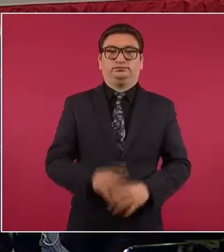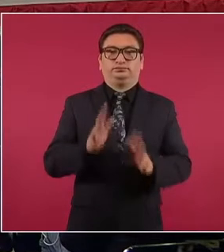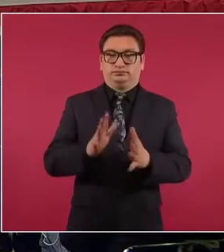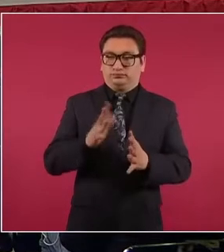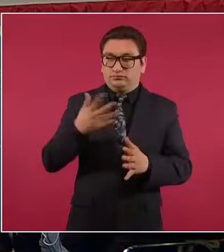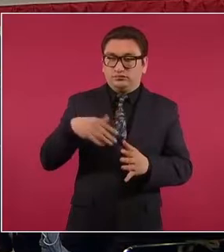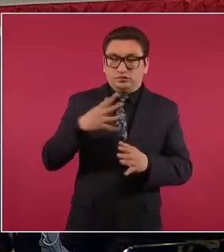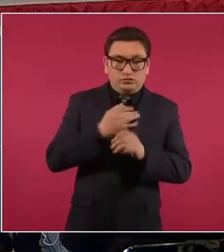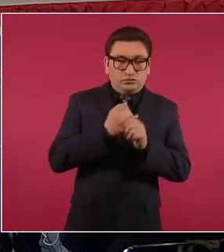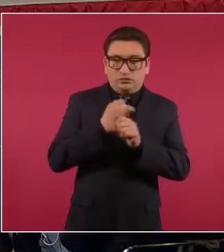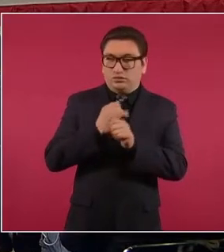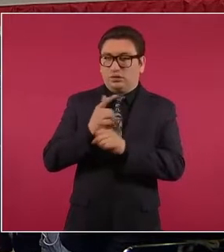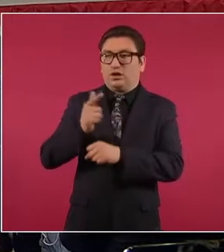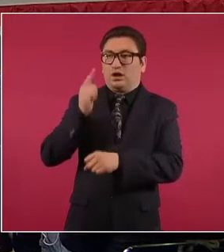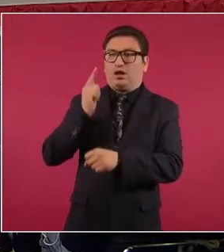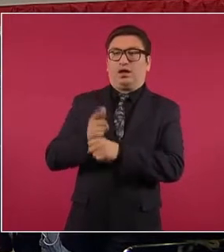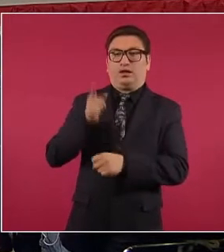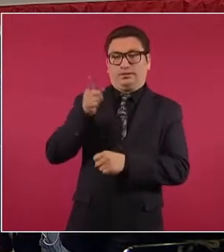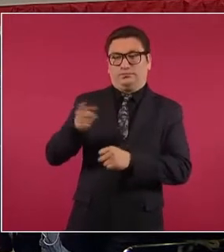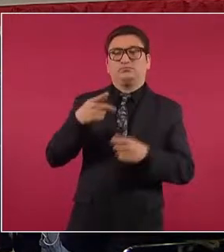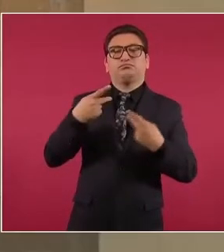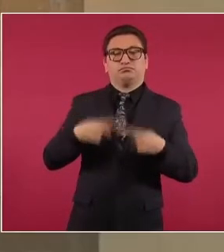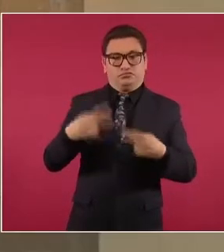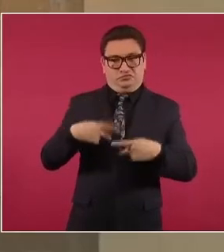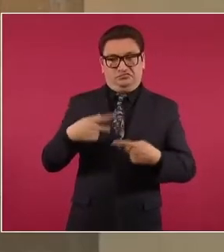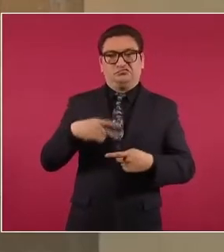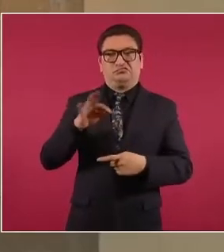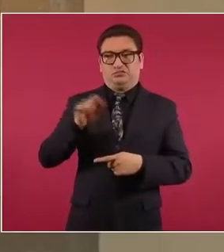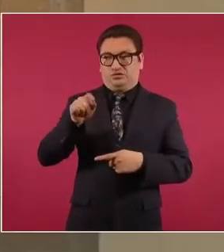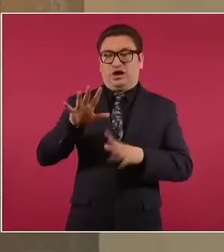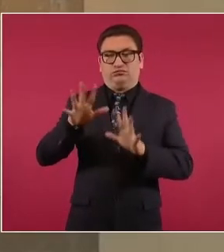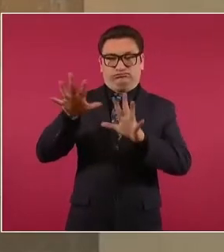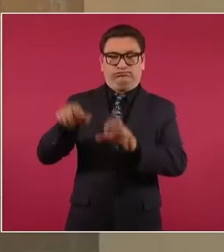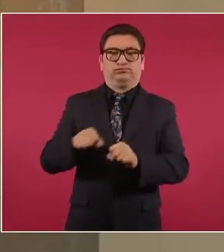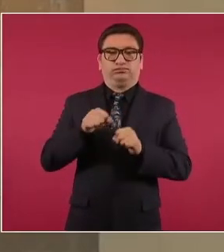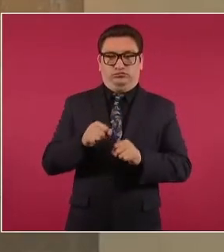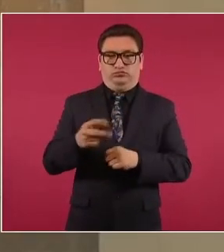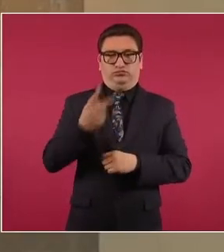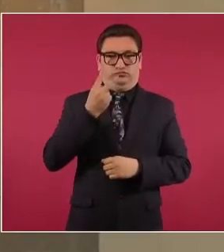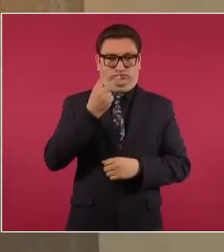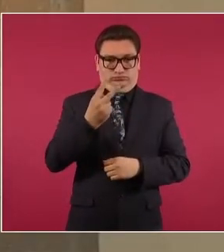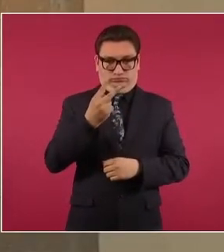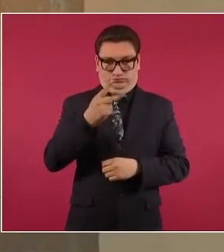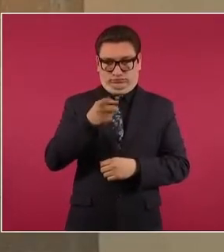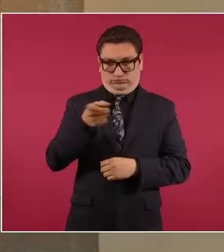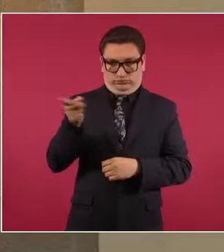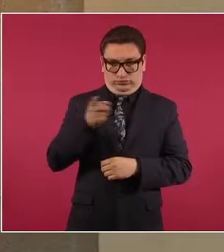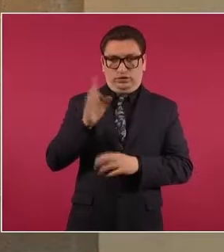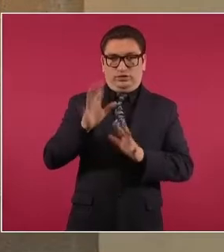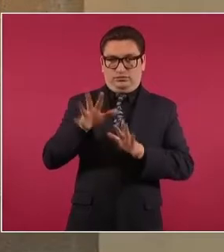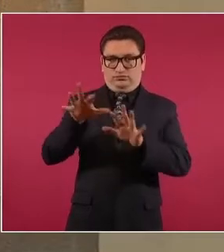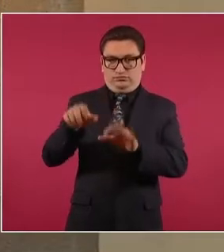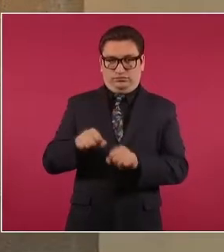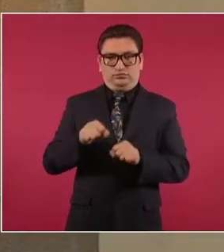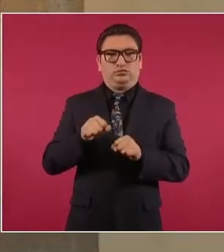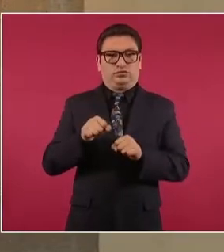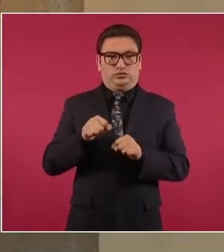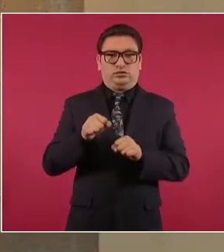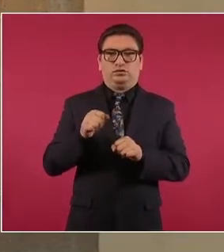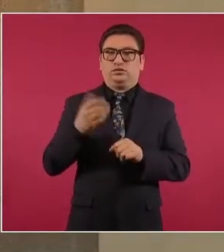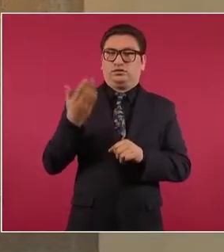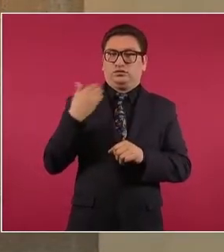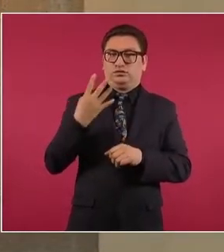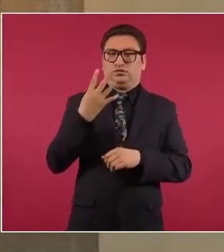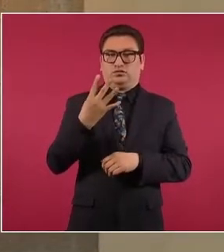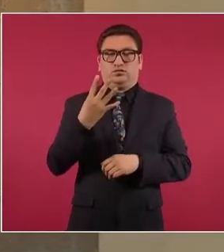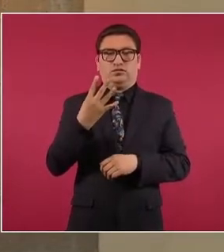ubicar a los presuntos culpables y ya se les detuvo. Dos de ellos fueron detenidos el pasado